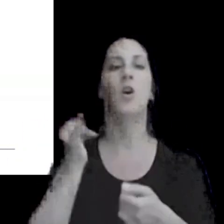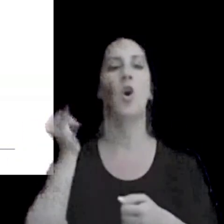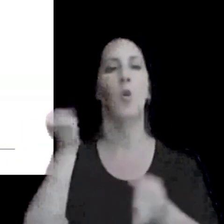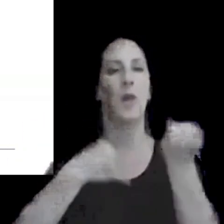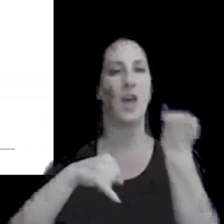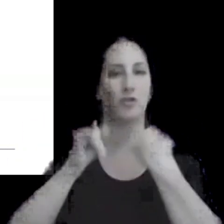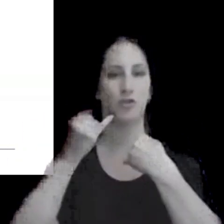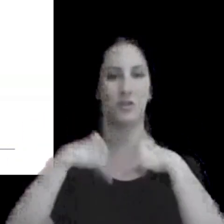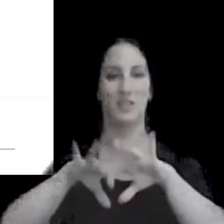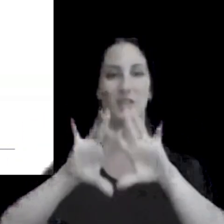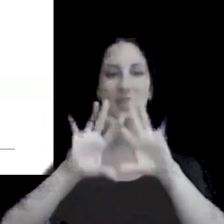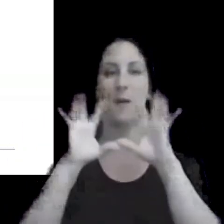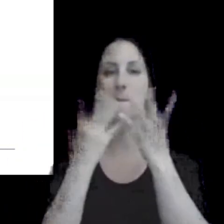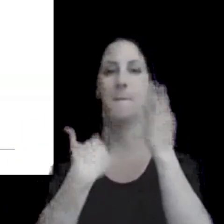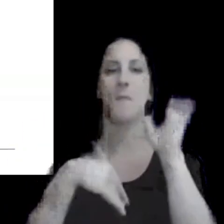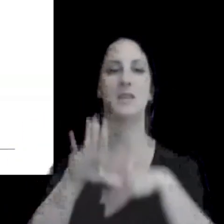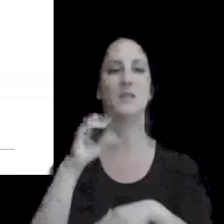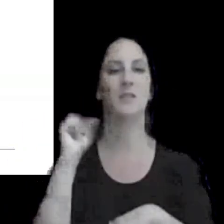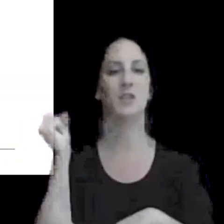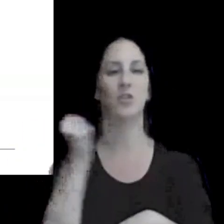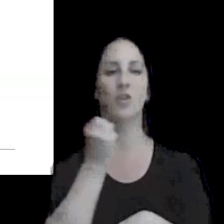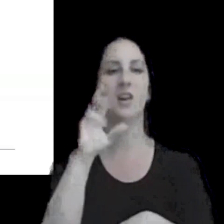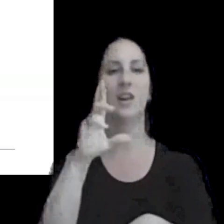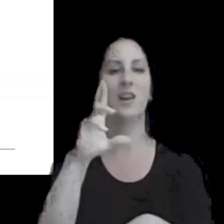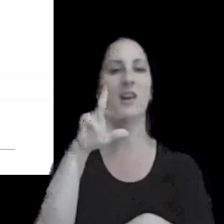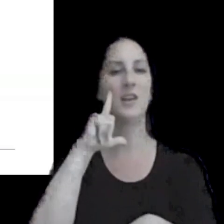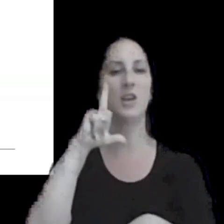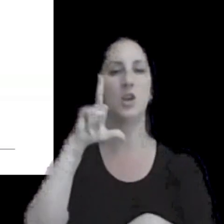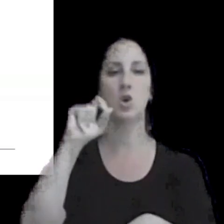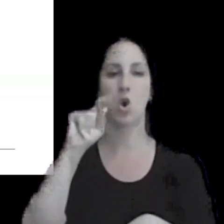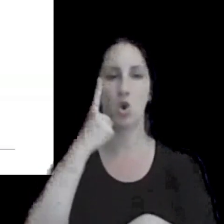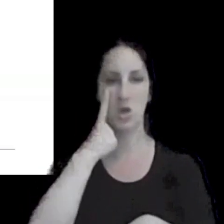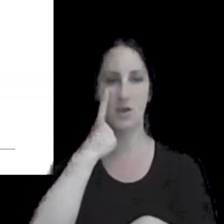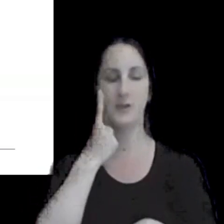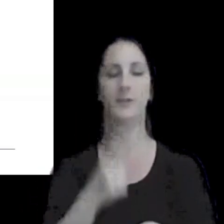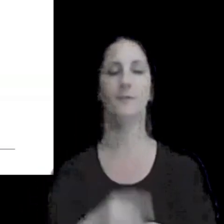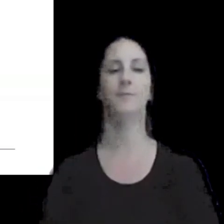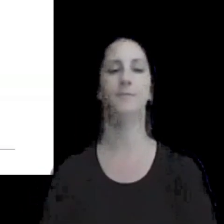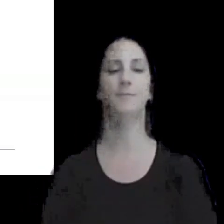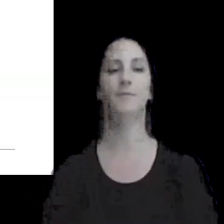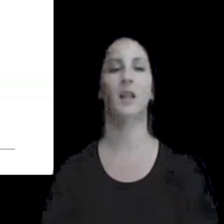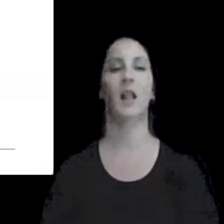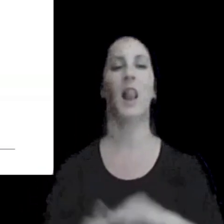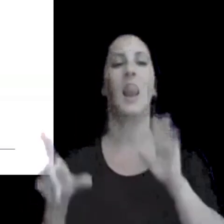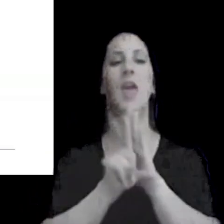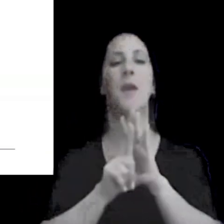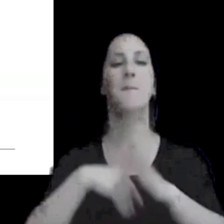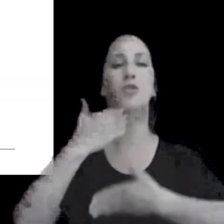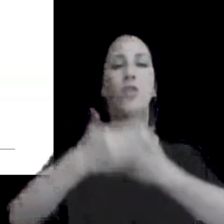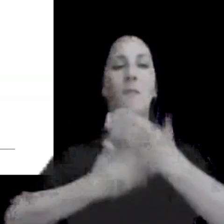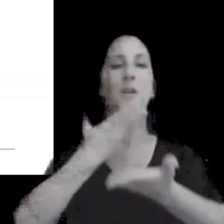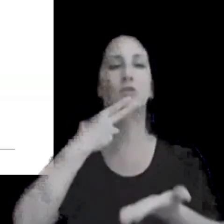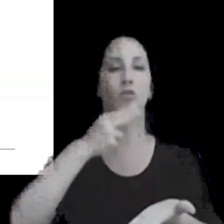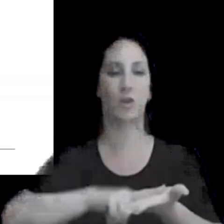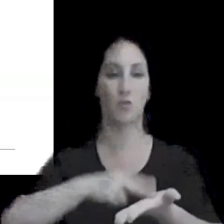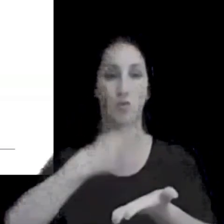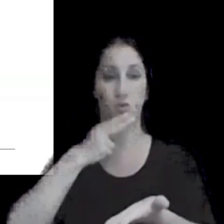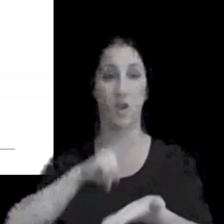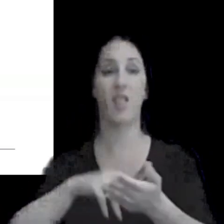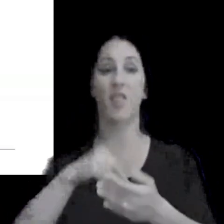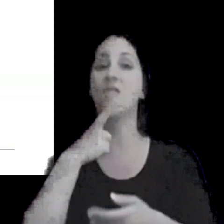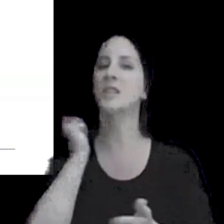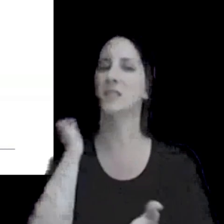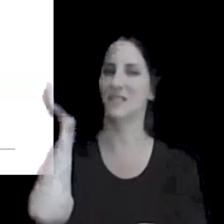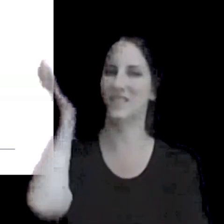internacionales o más conocido como RICOI la ley de procedimiento tributario es la que establece las